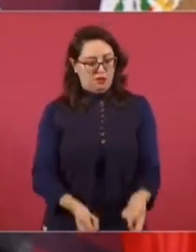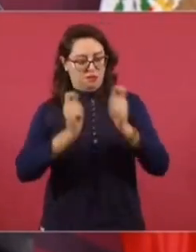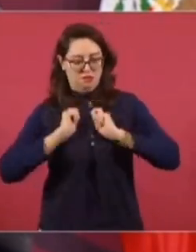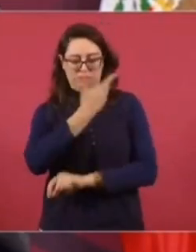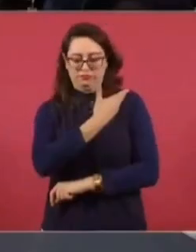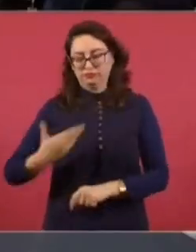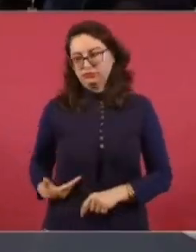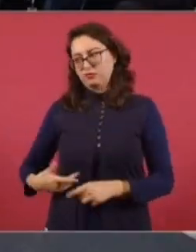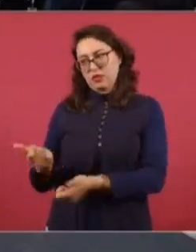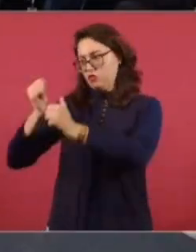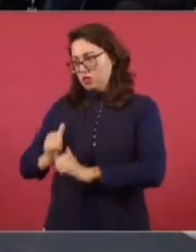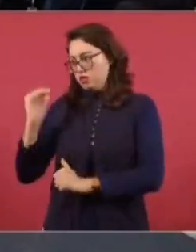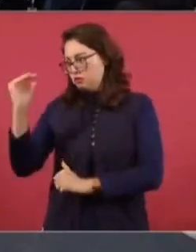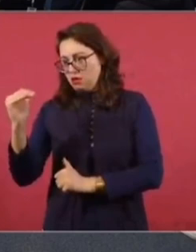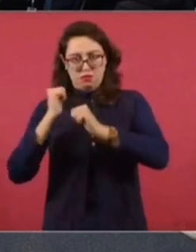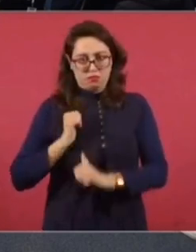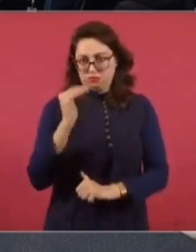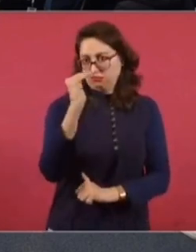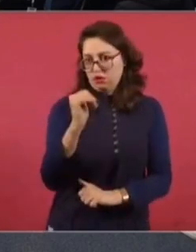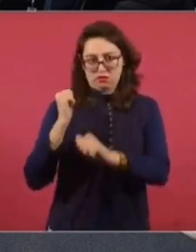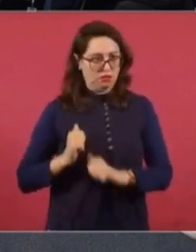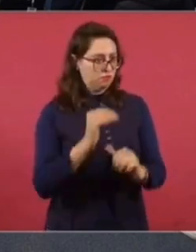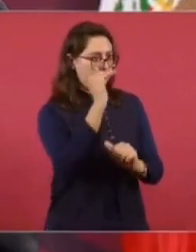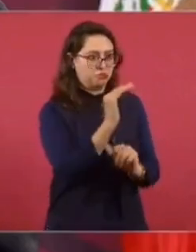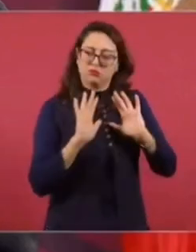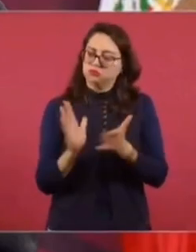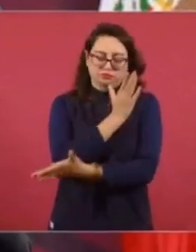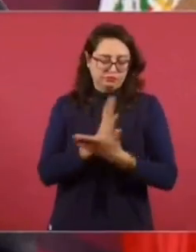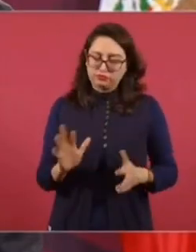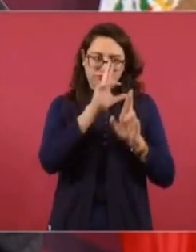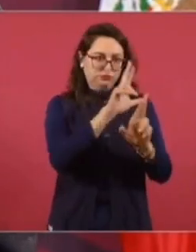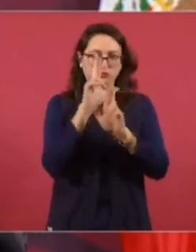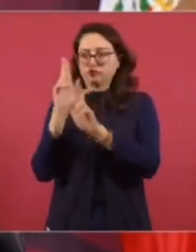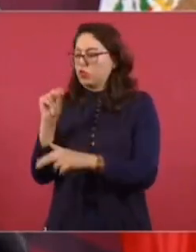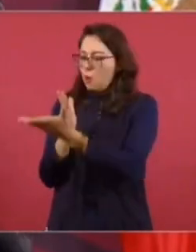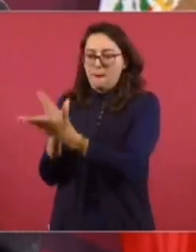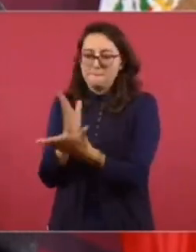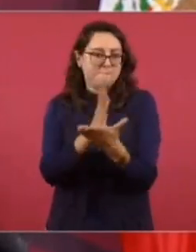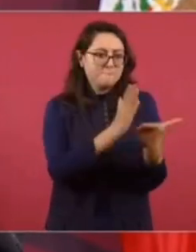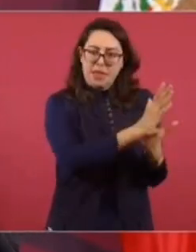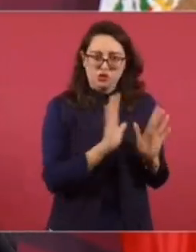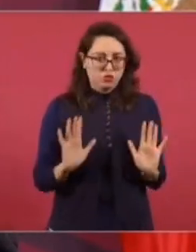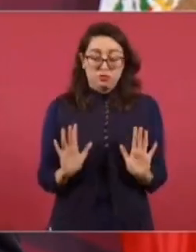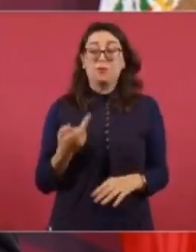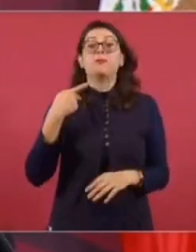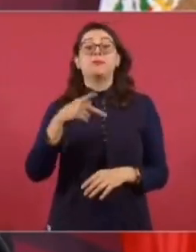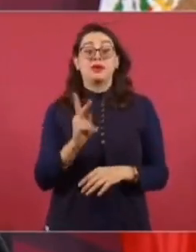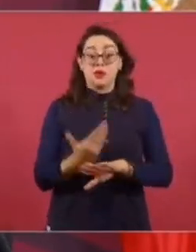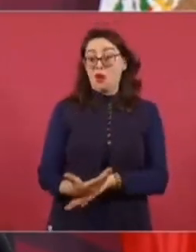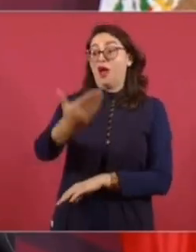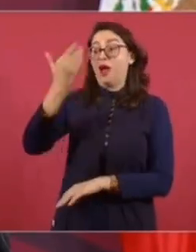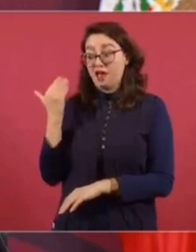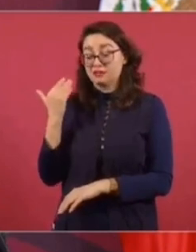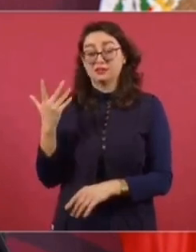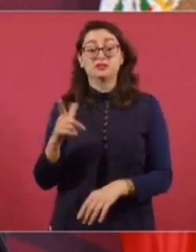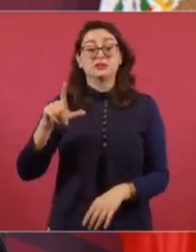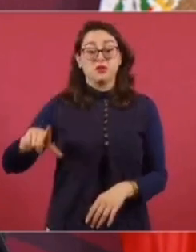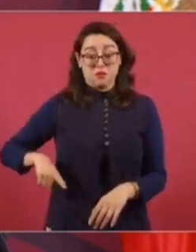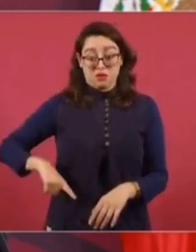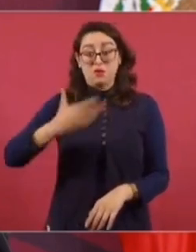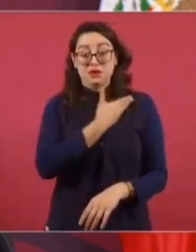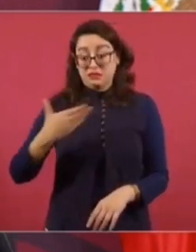corte formaban parte de la red telefónica y tenían, como si fuese un secretario del gobierno,